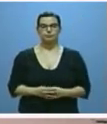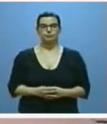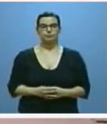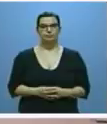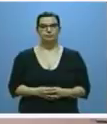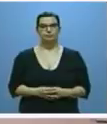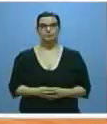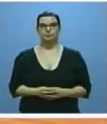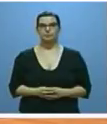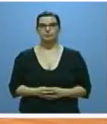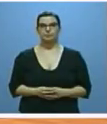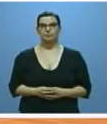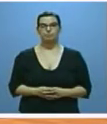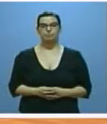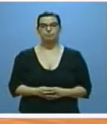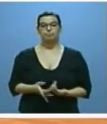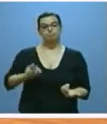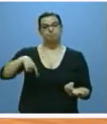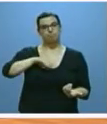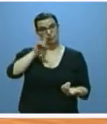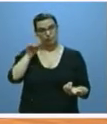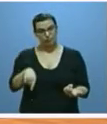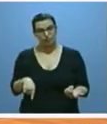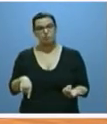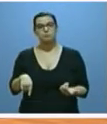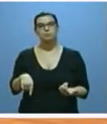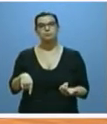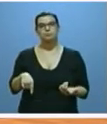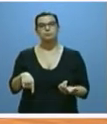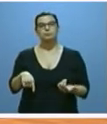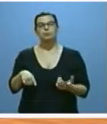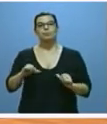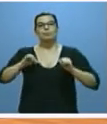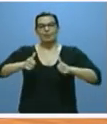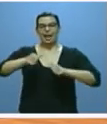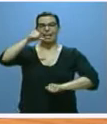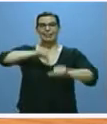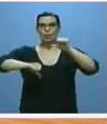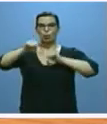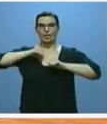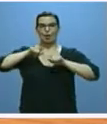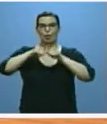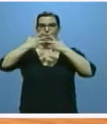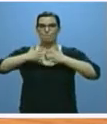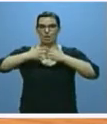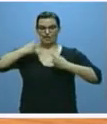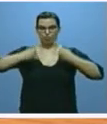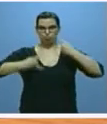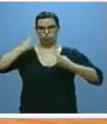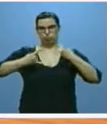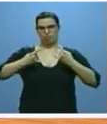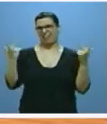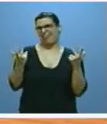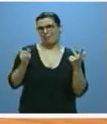Vamos a incorporar también la cirugía robótica mínimamente invasiva en los principales hospitales.